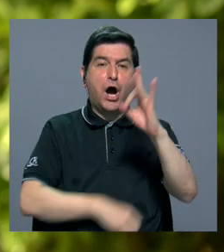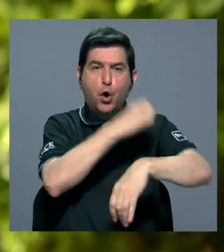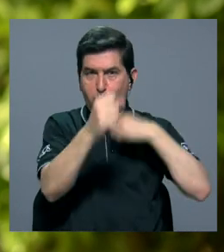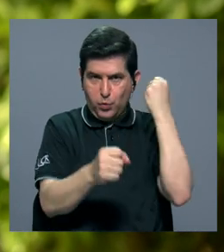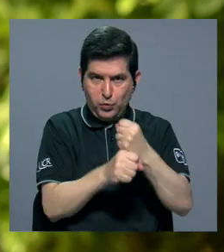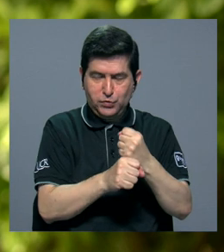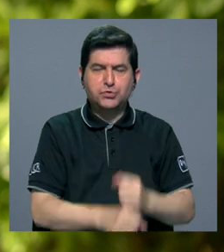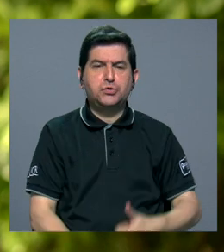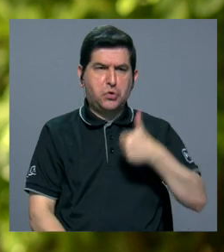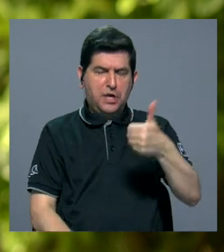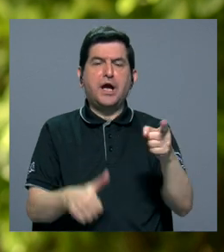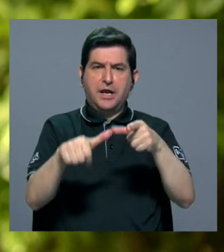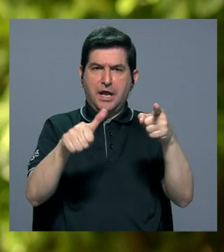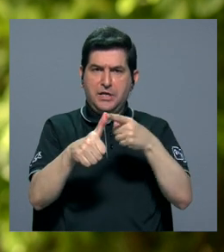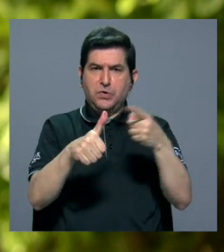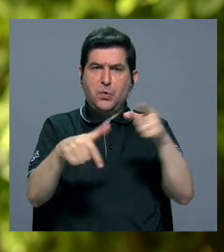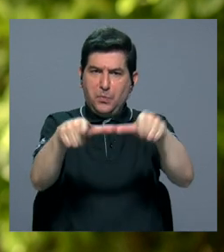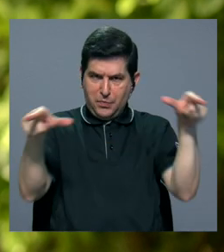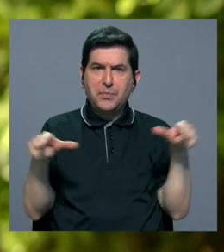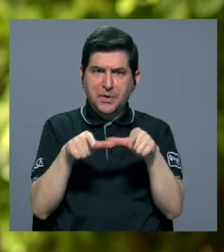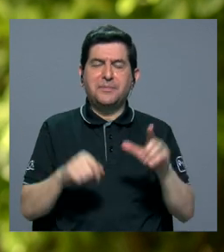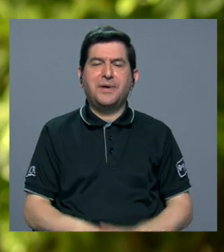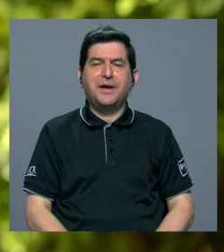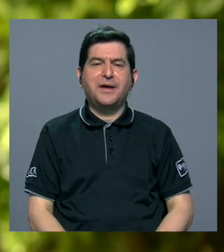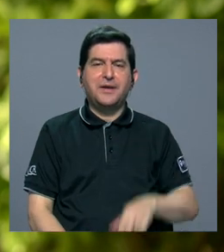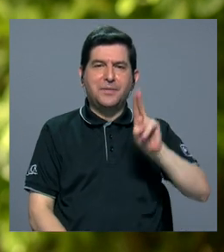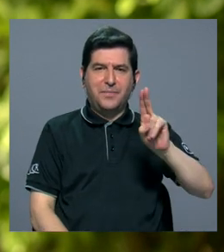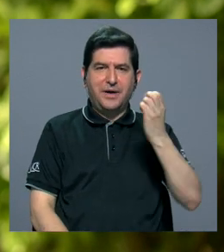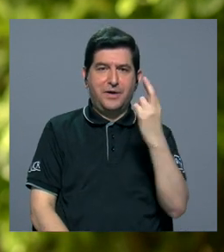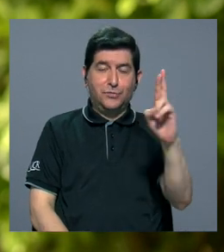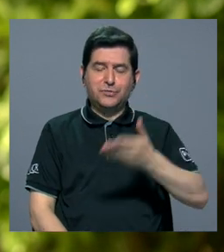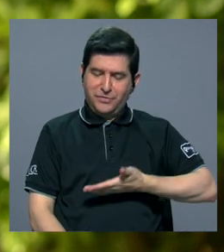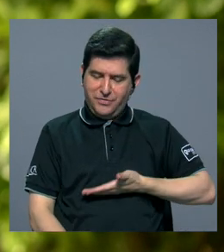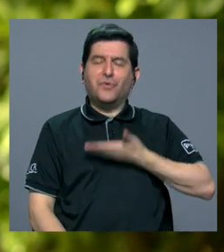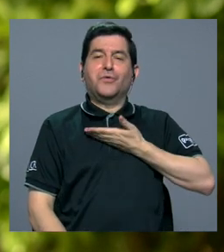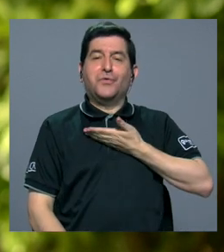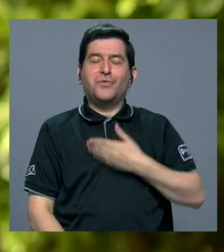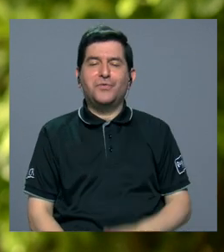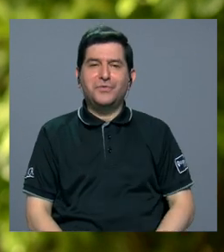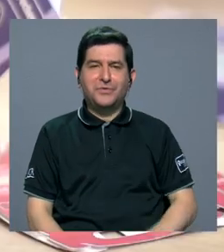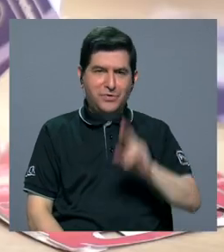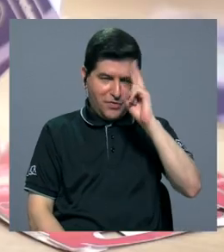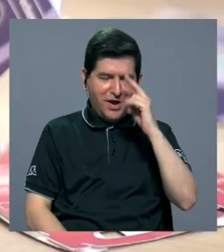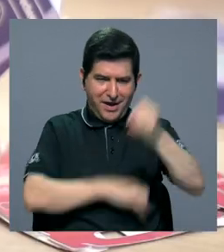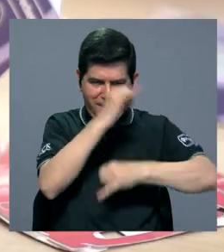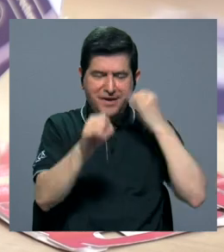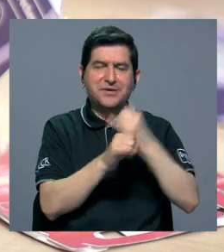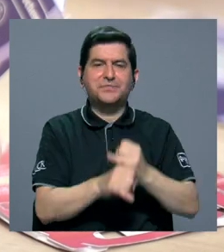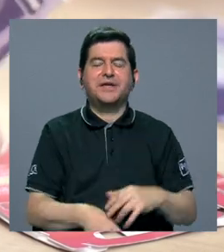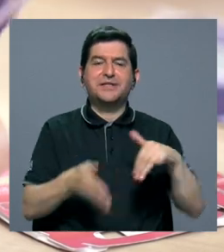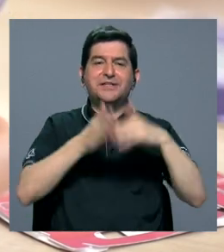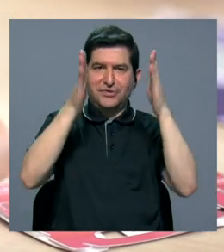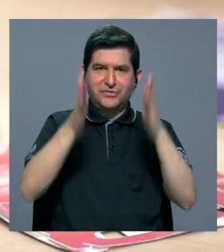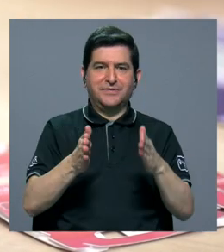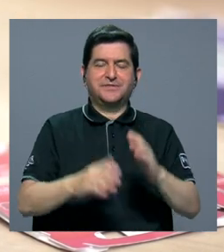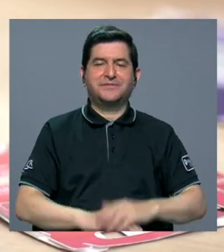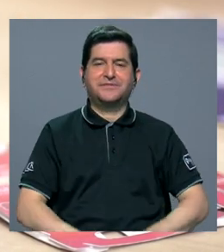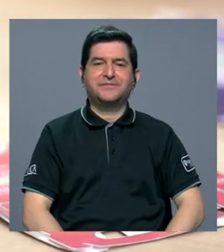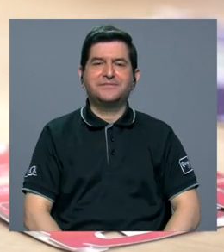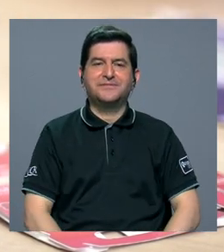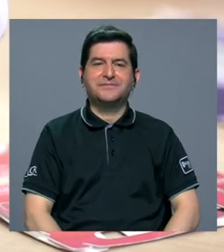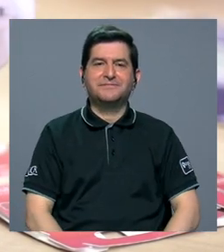años, inclusive ganando los primeros lugares. Para la Universidad de Costa Rica es todo un orgullo el reconocimiento internacional de nuestros estudiantes.